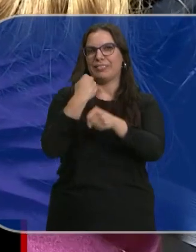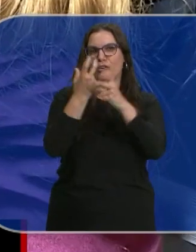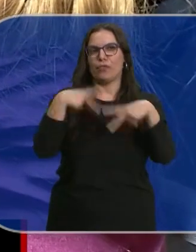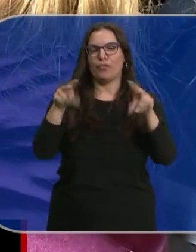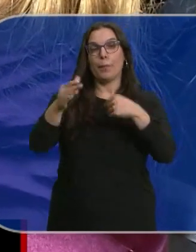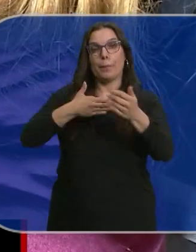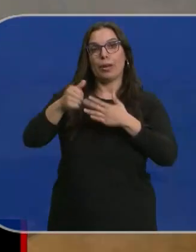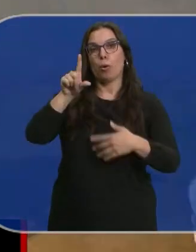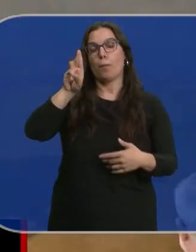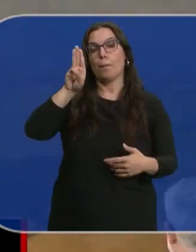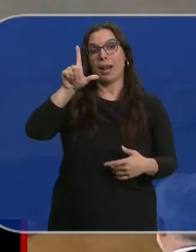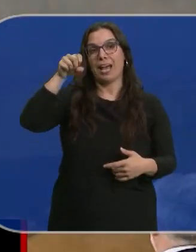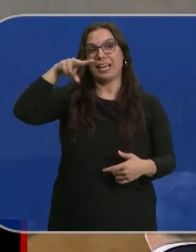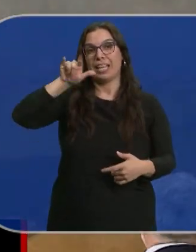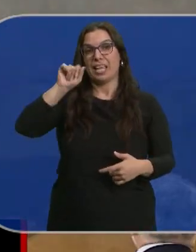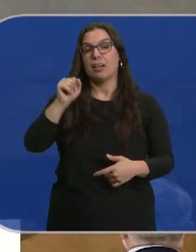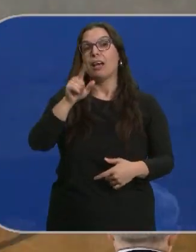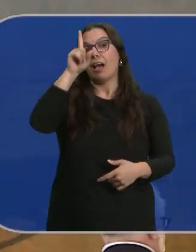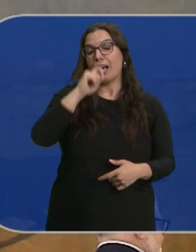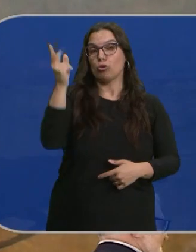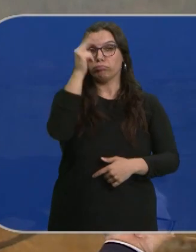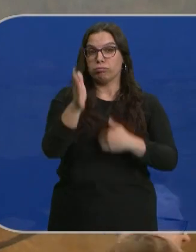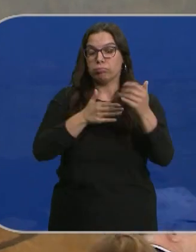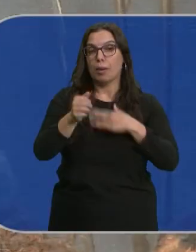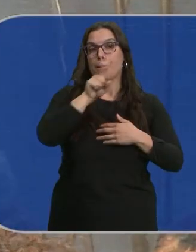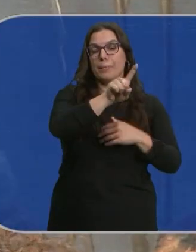La obra es de Juan Planella y data de 1887.